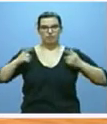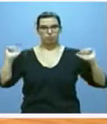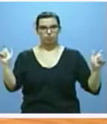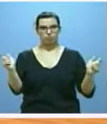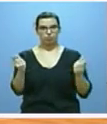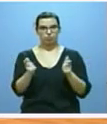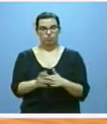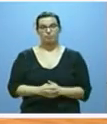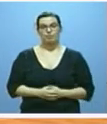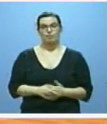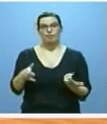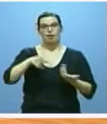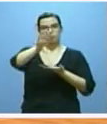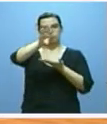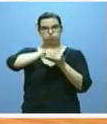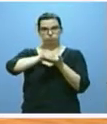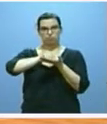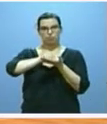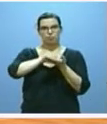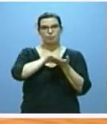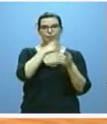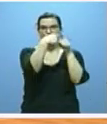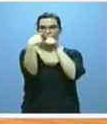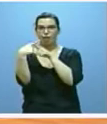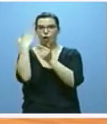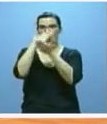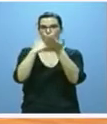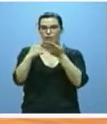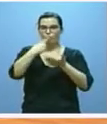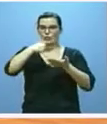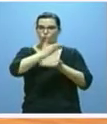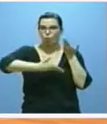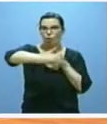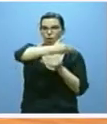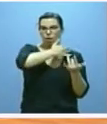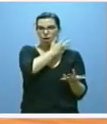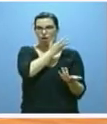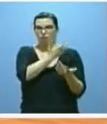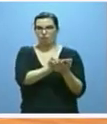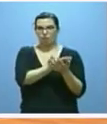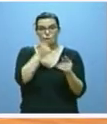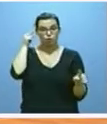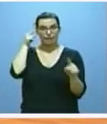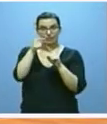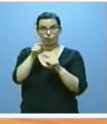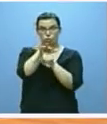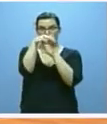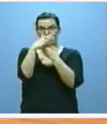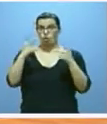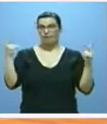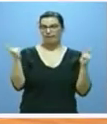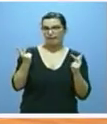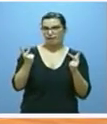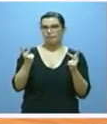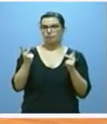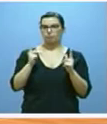recogió la posición de las comunidades que venimos colaborando más intensamente para dar respuestas a esta grave y difícil